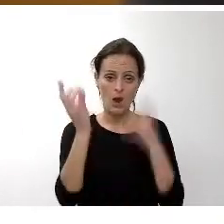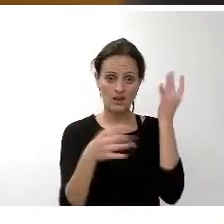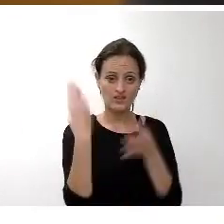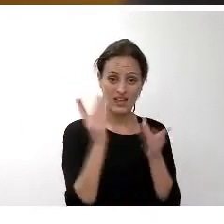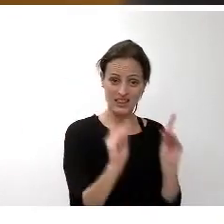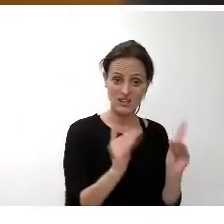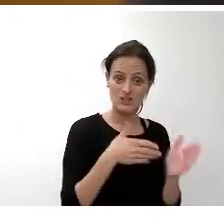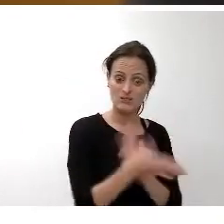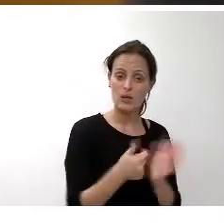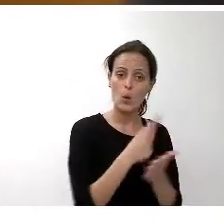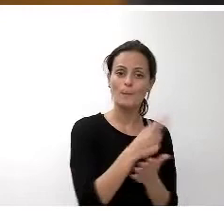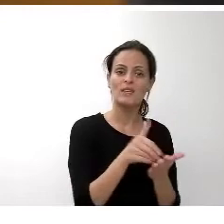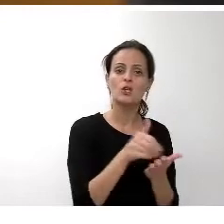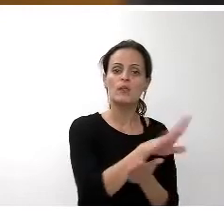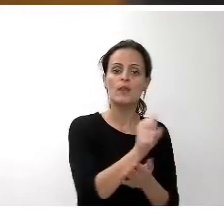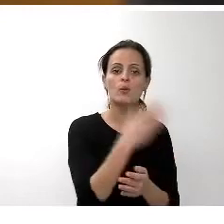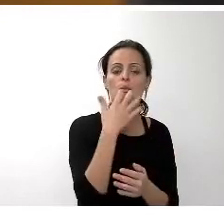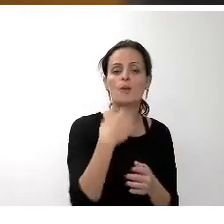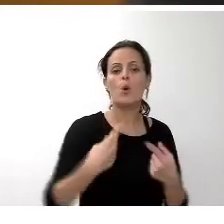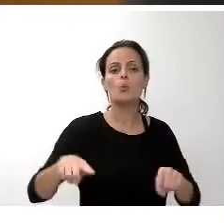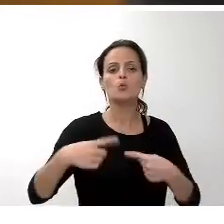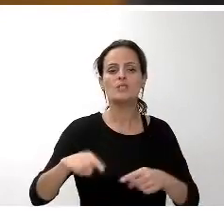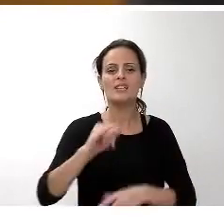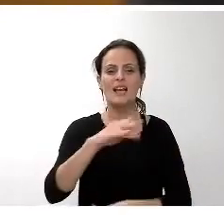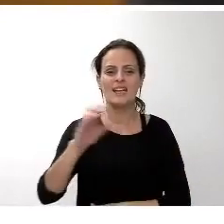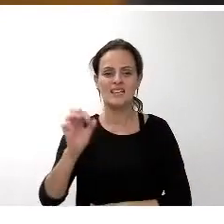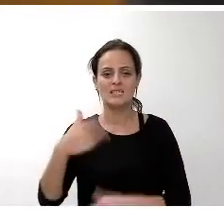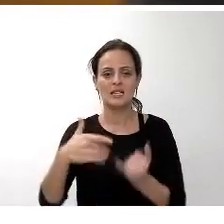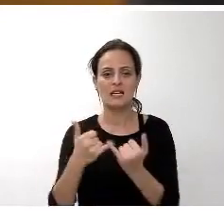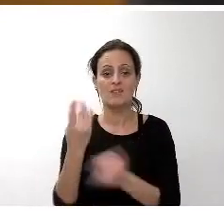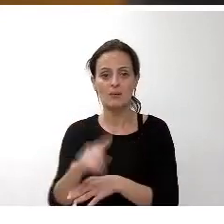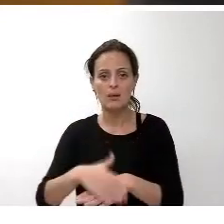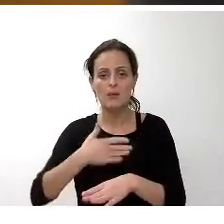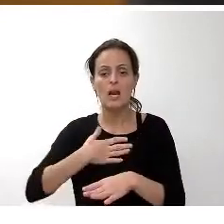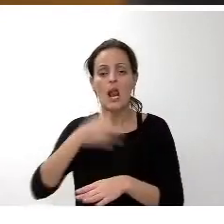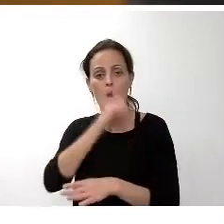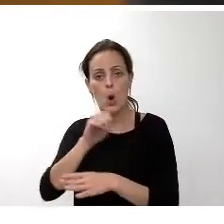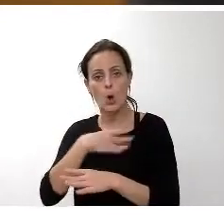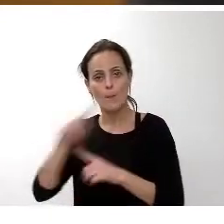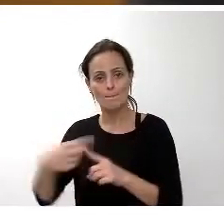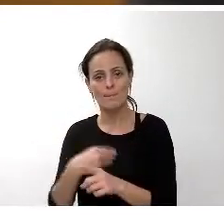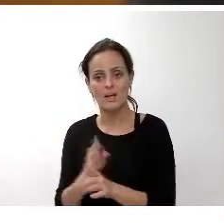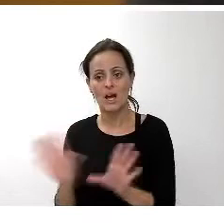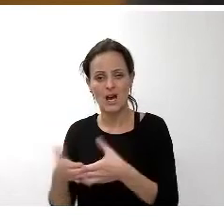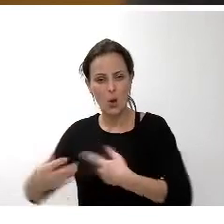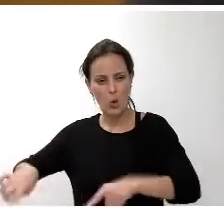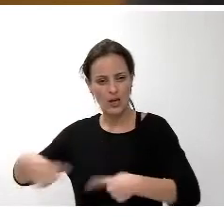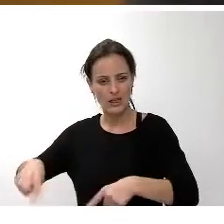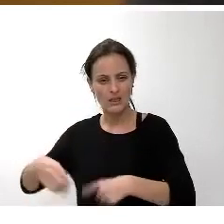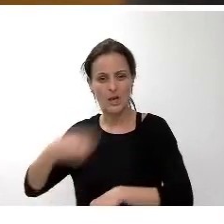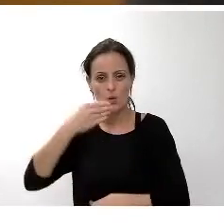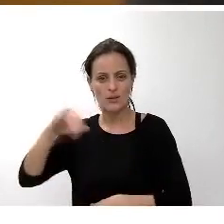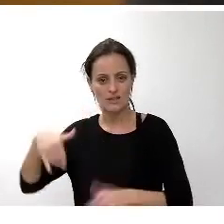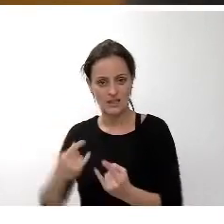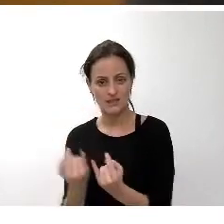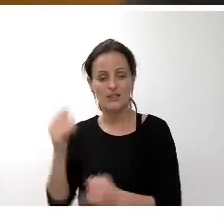millón de euros para acciones como el musical IES Tenerife 120.000 el coro y orquesta juvenil de Tenerife más de 100.000 euros la red